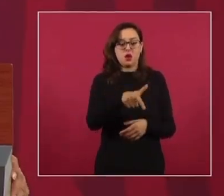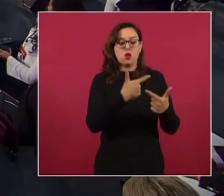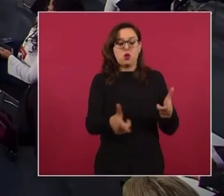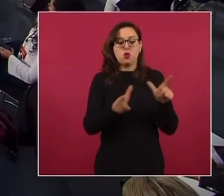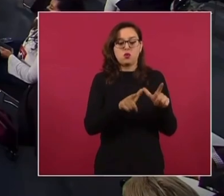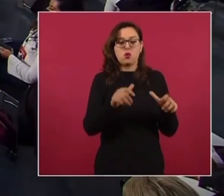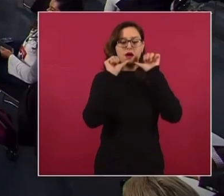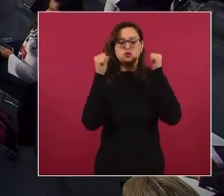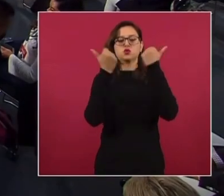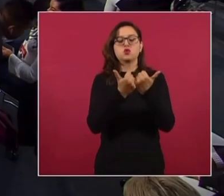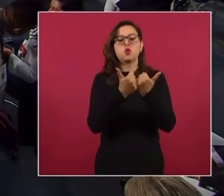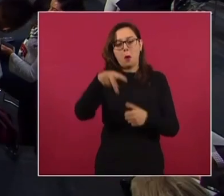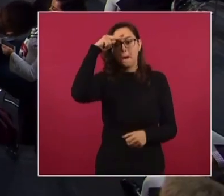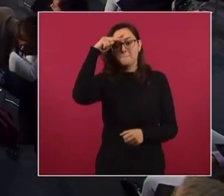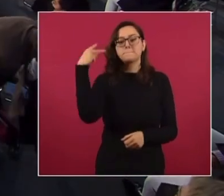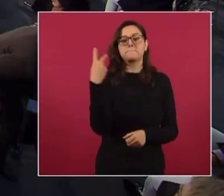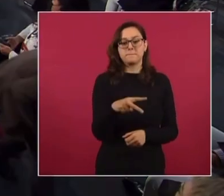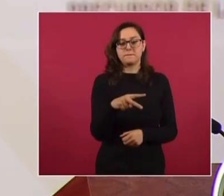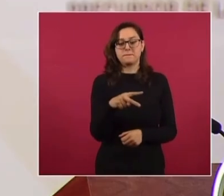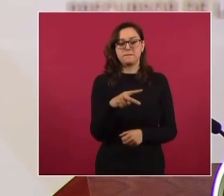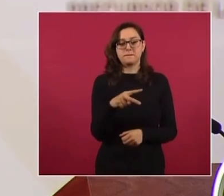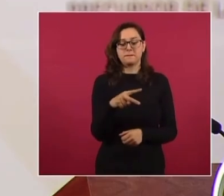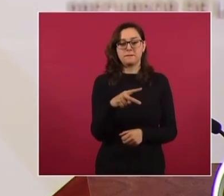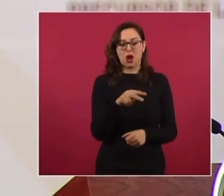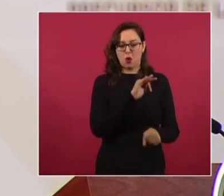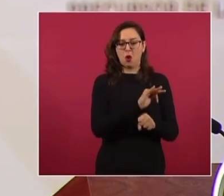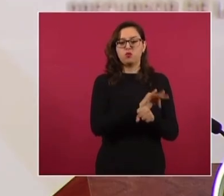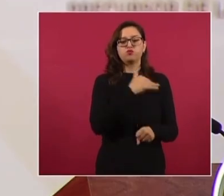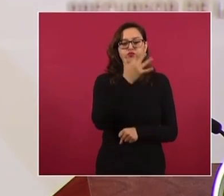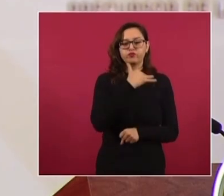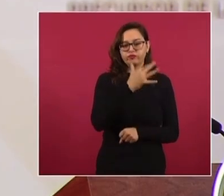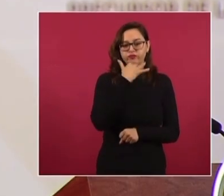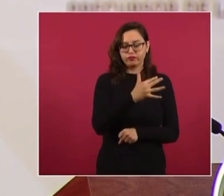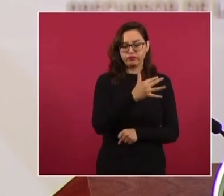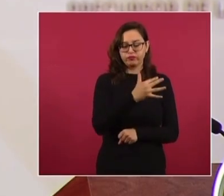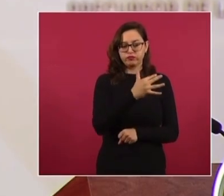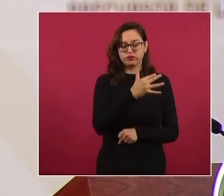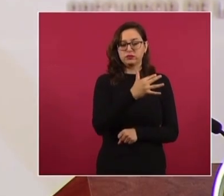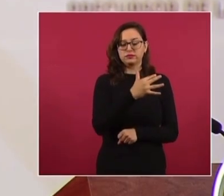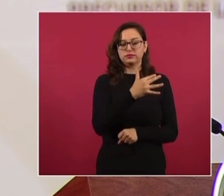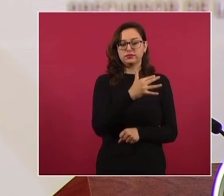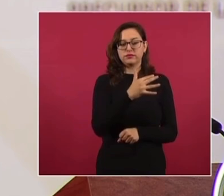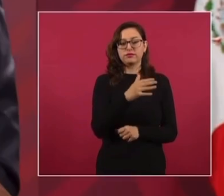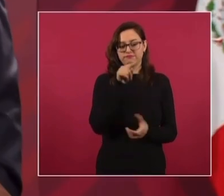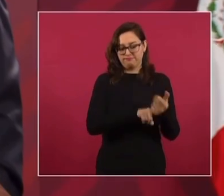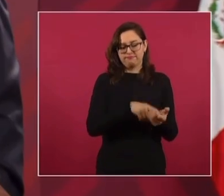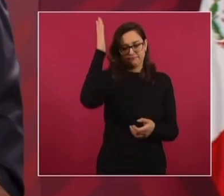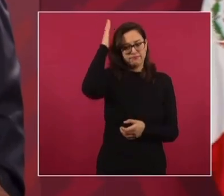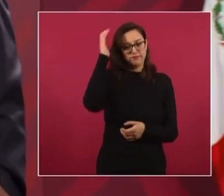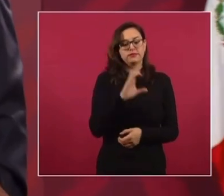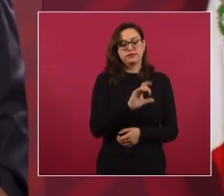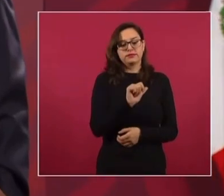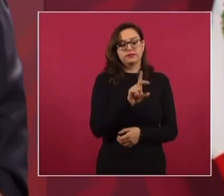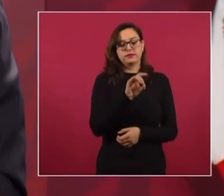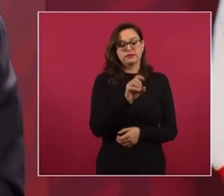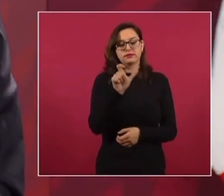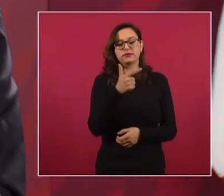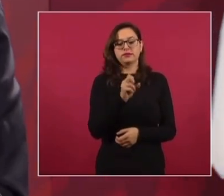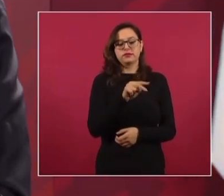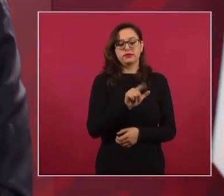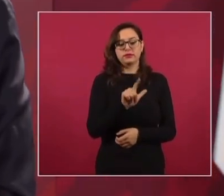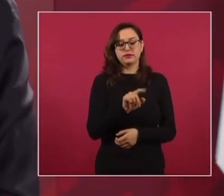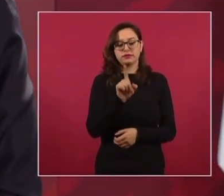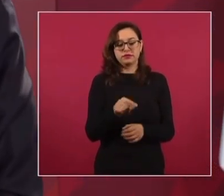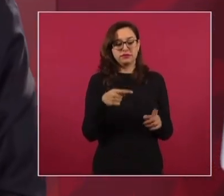México en favor de la corrupción. La de Claudio X. González. En contra